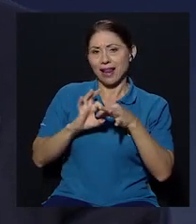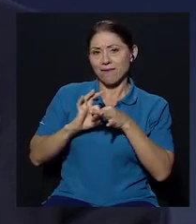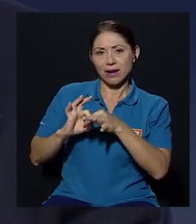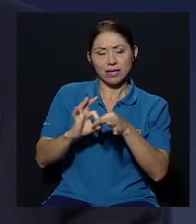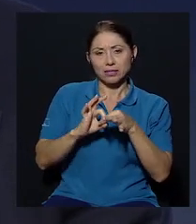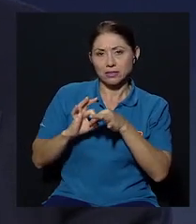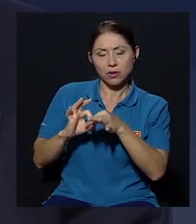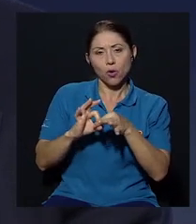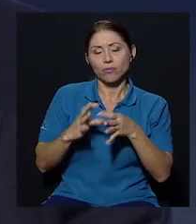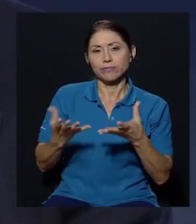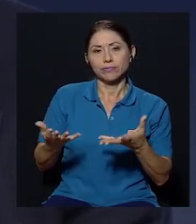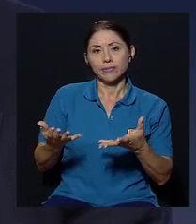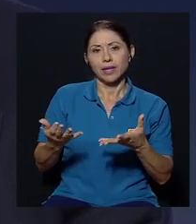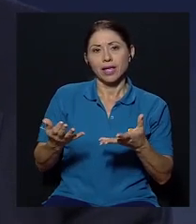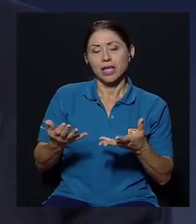relación